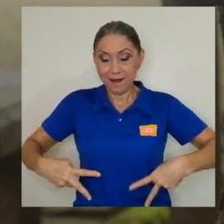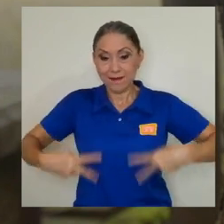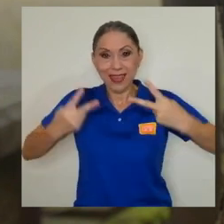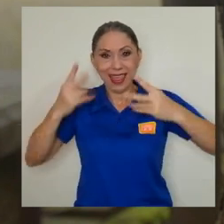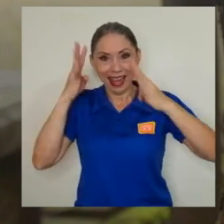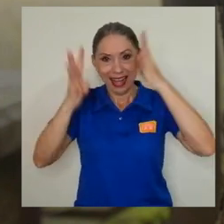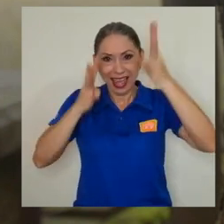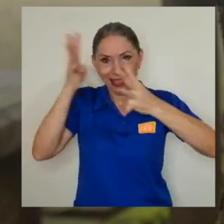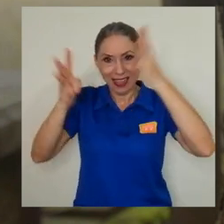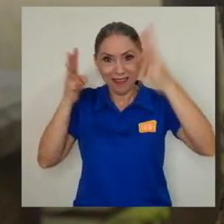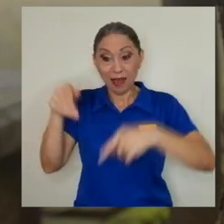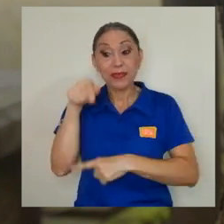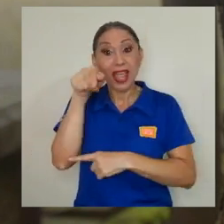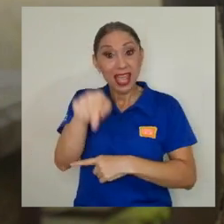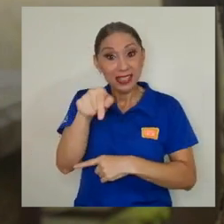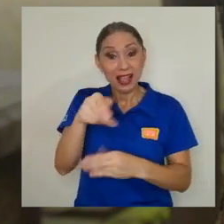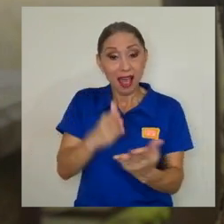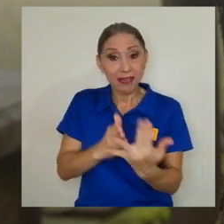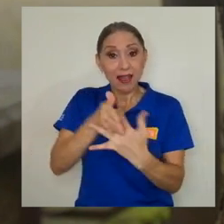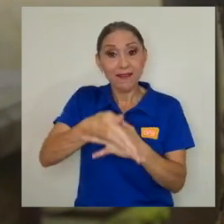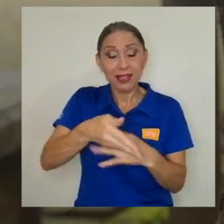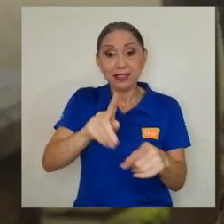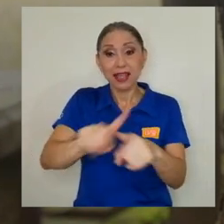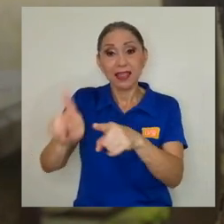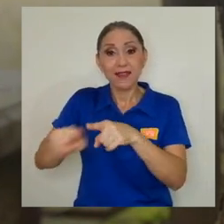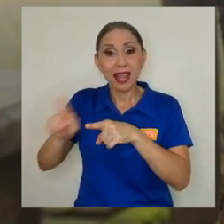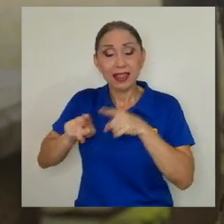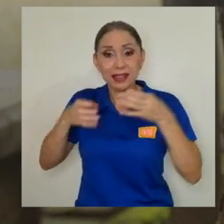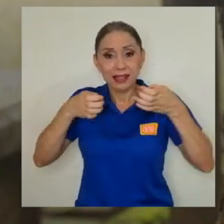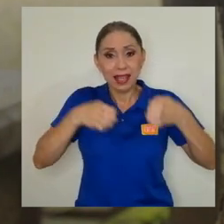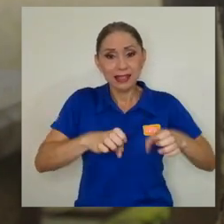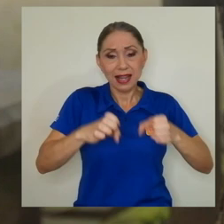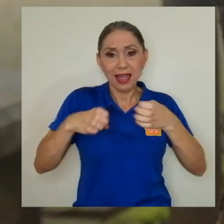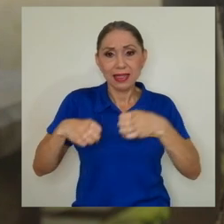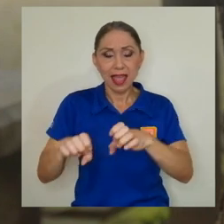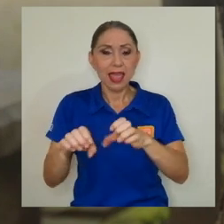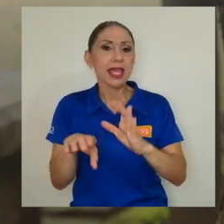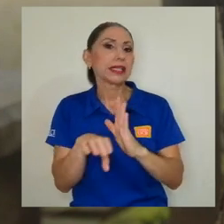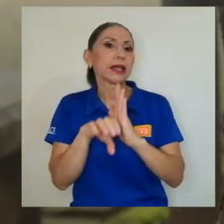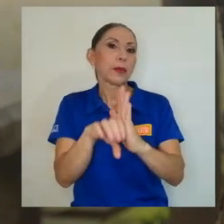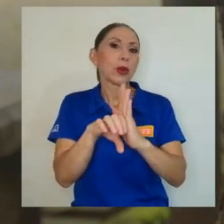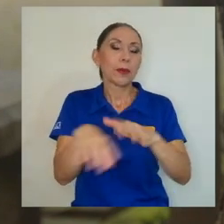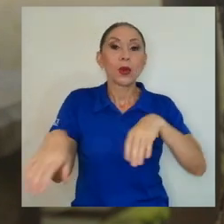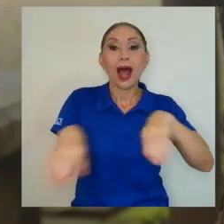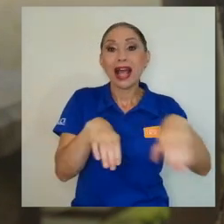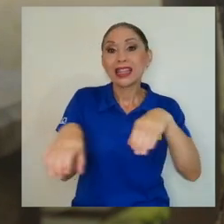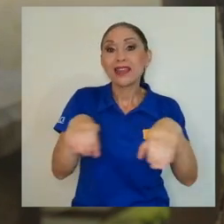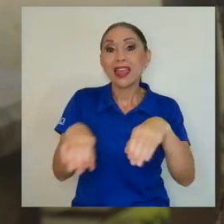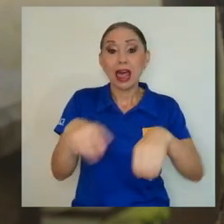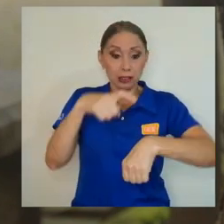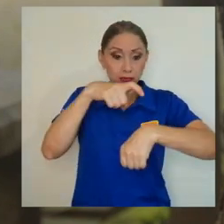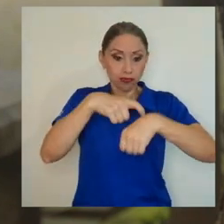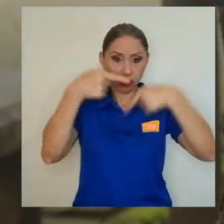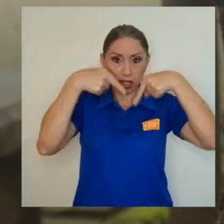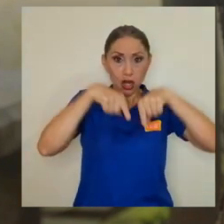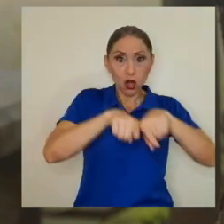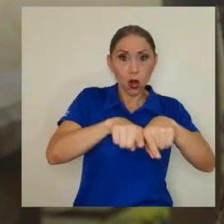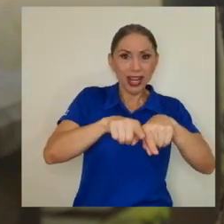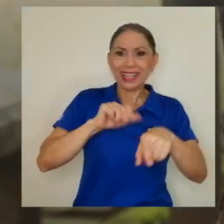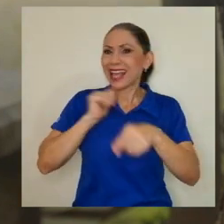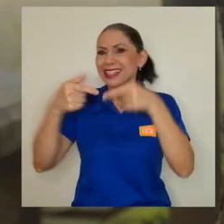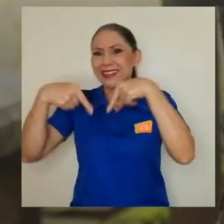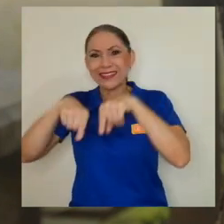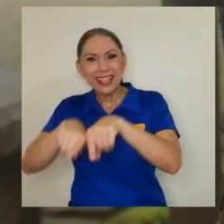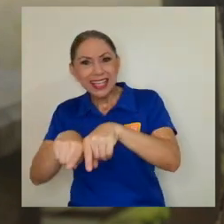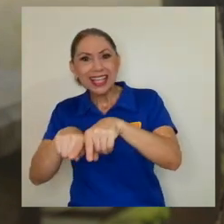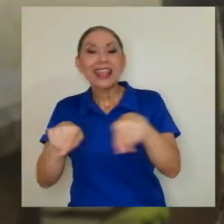Creativa, el cual a través de diferentes estrategias como actividades sincrónicas, asincrónicas, cafecitos y